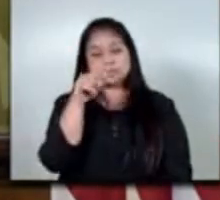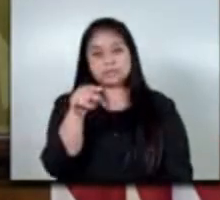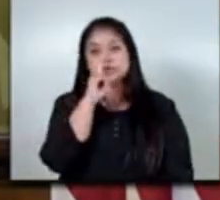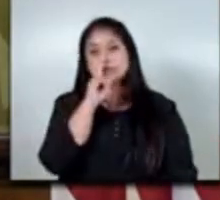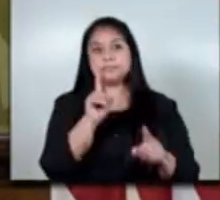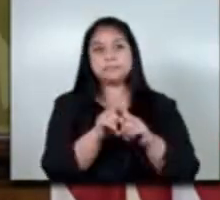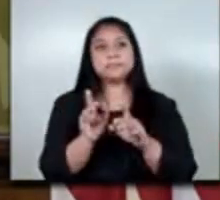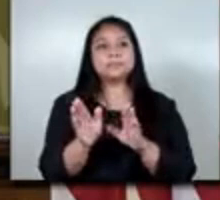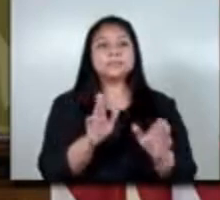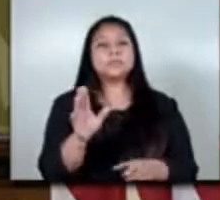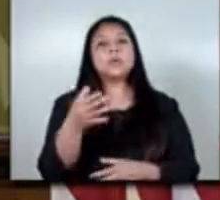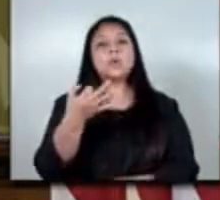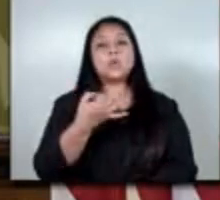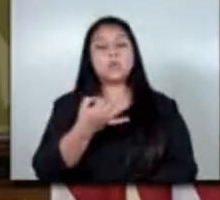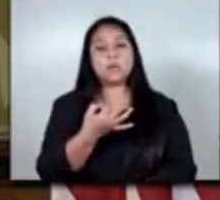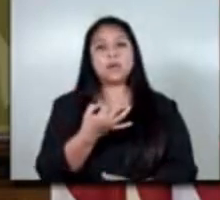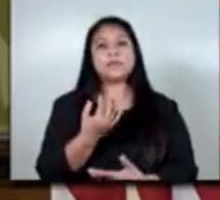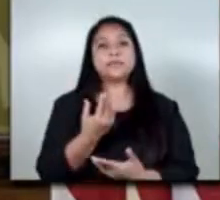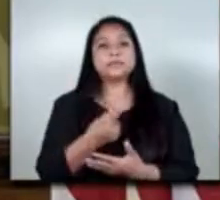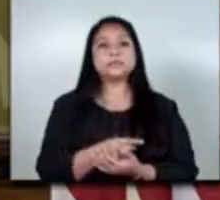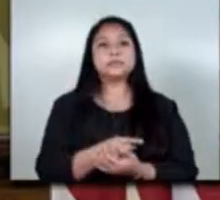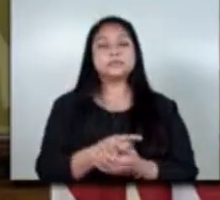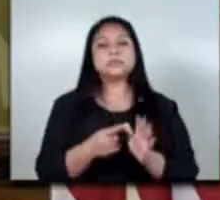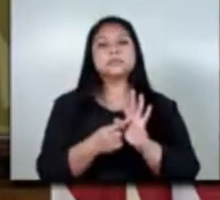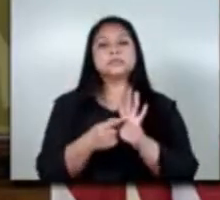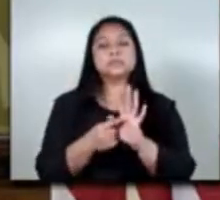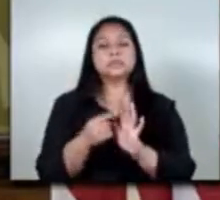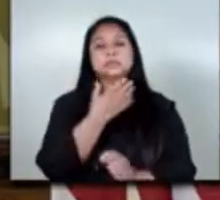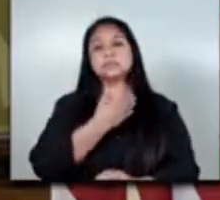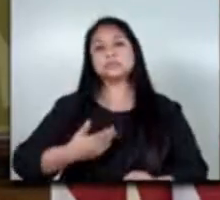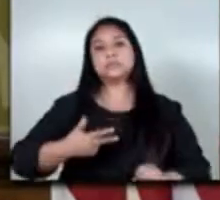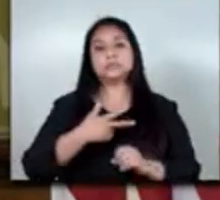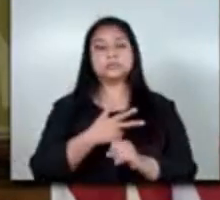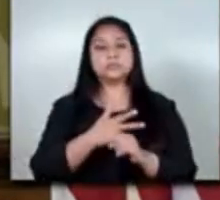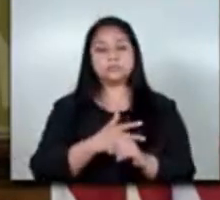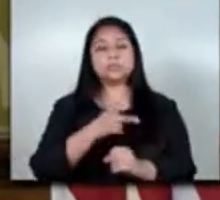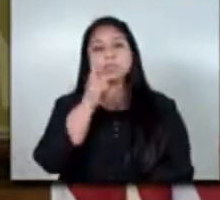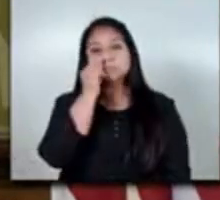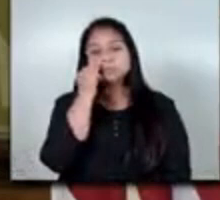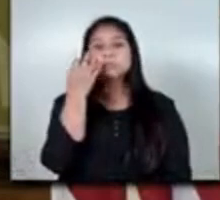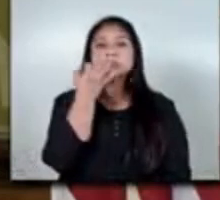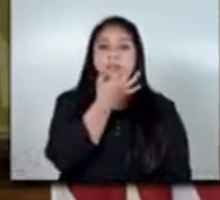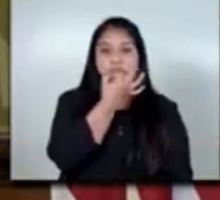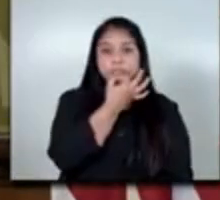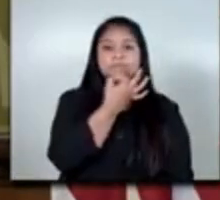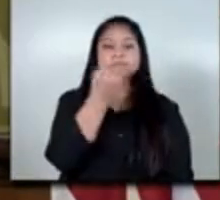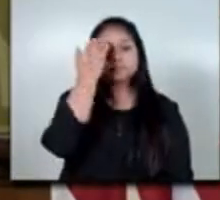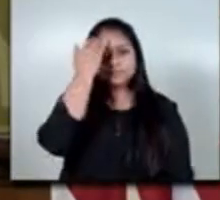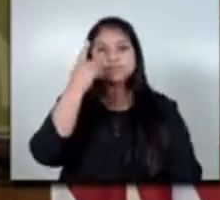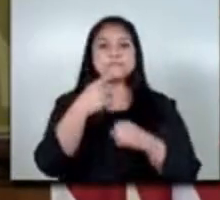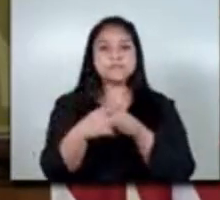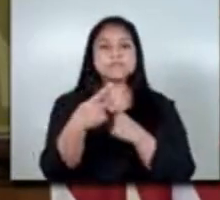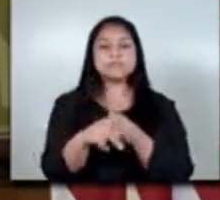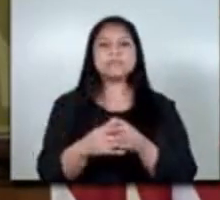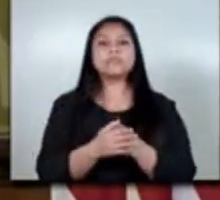honorables representantes del gobierno guatemala señores y señores muy buenas tardes